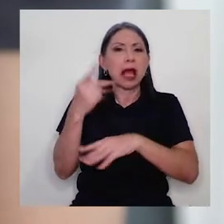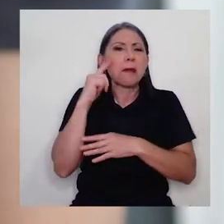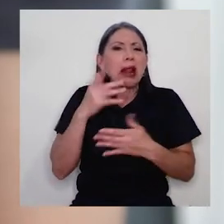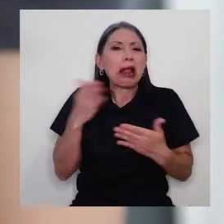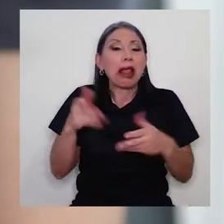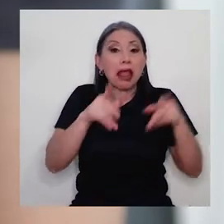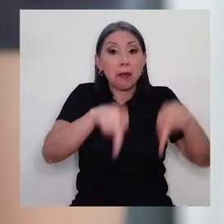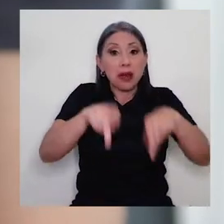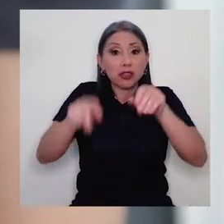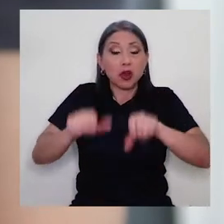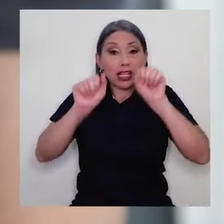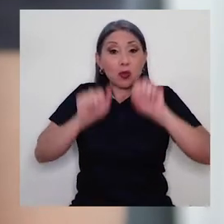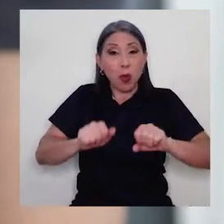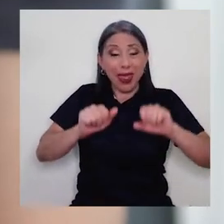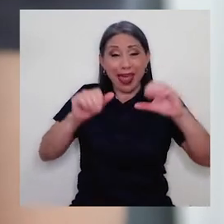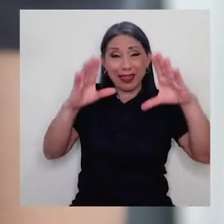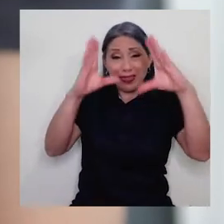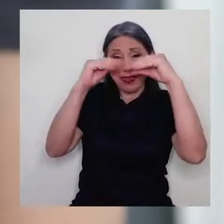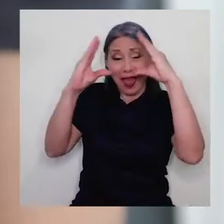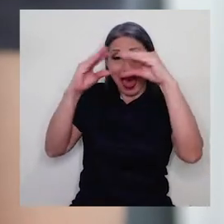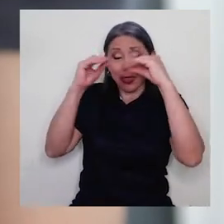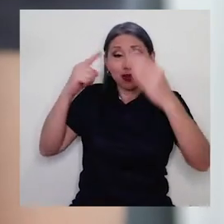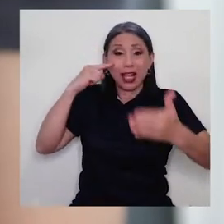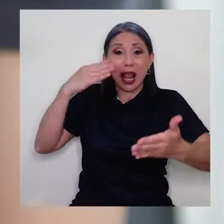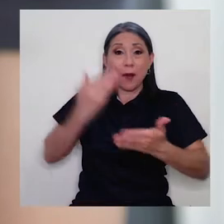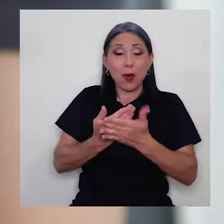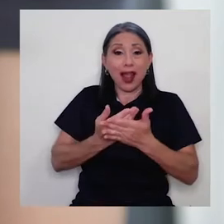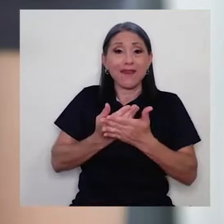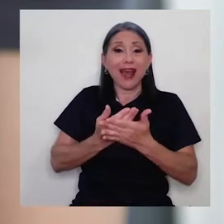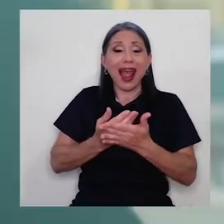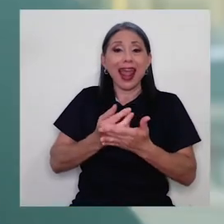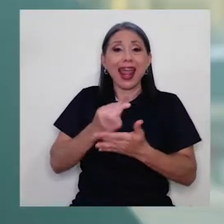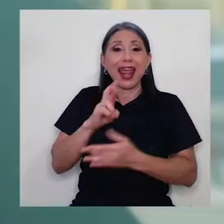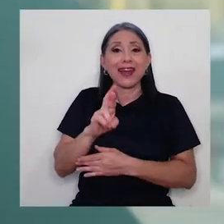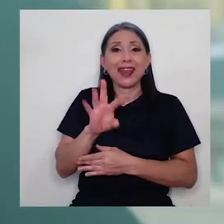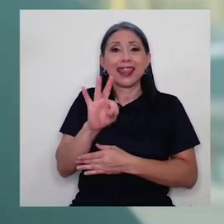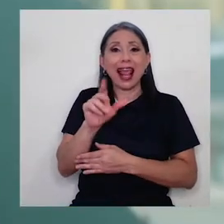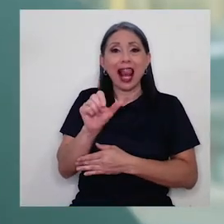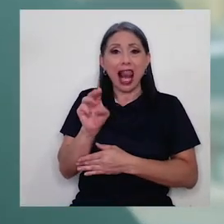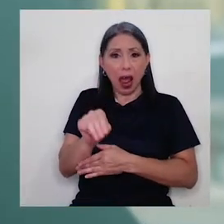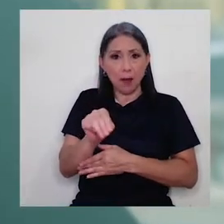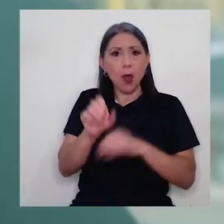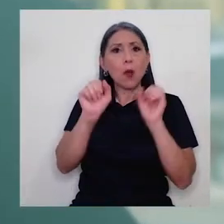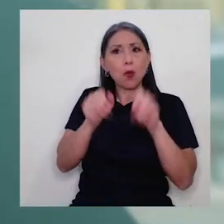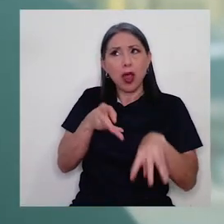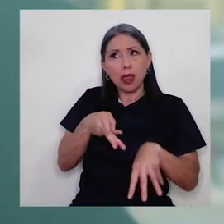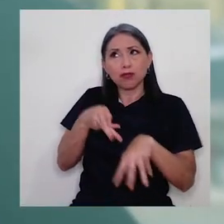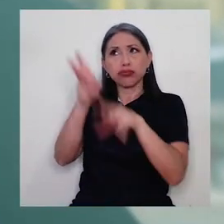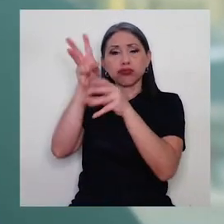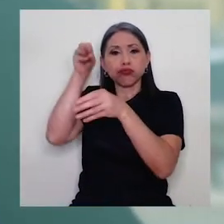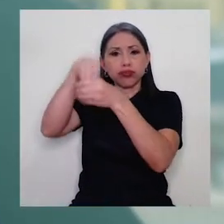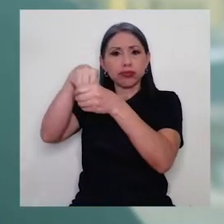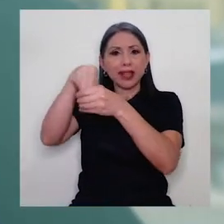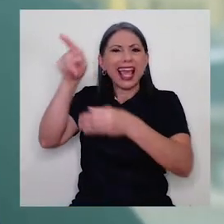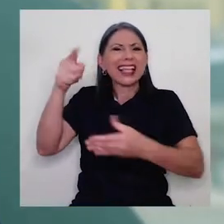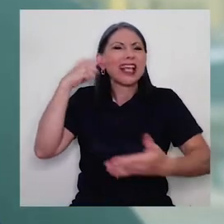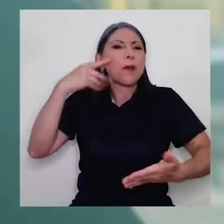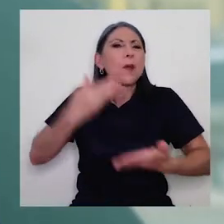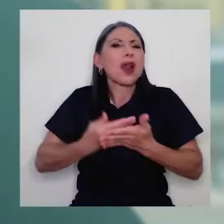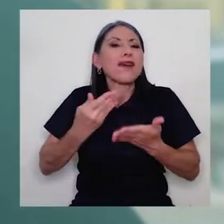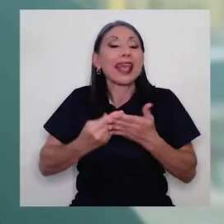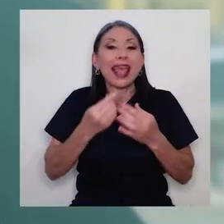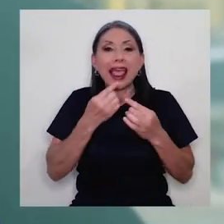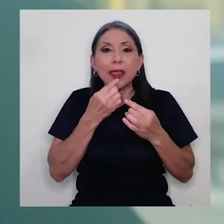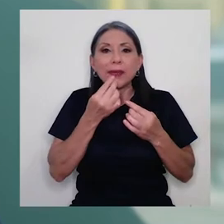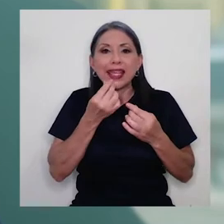ingresar los datos arrojados de la prueba RT-LAMP, prueba que tomaría como muestra la saliva de las personas